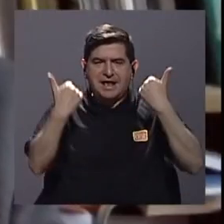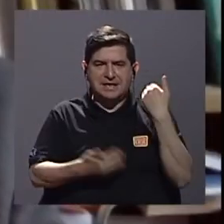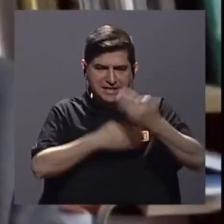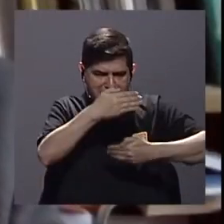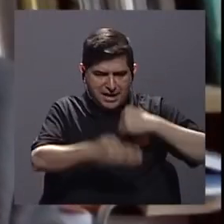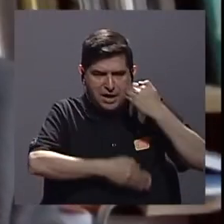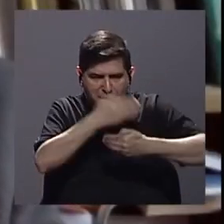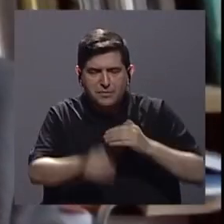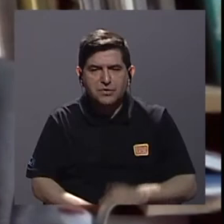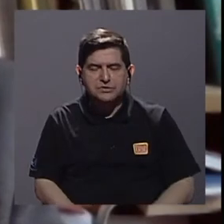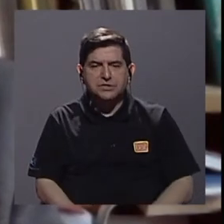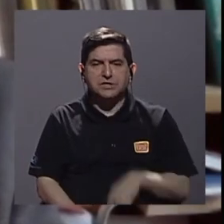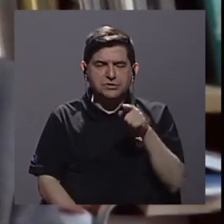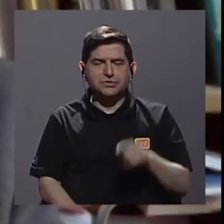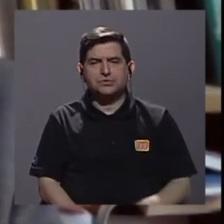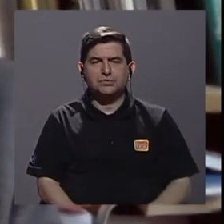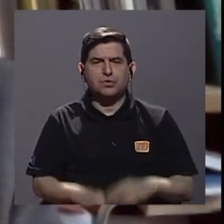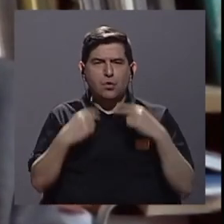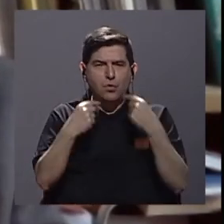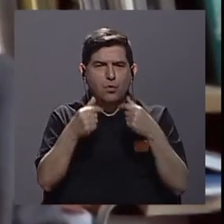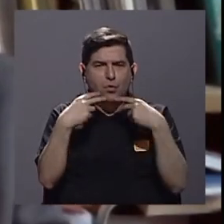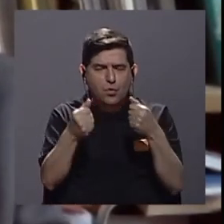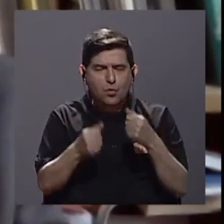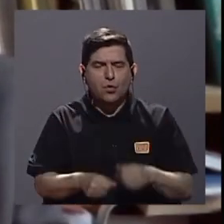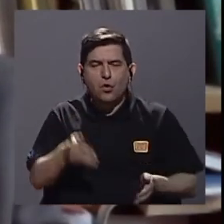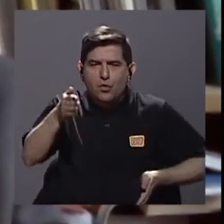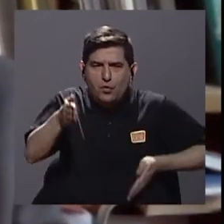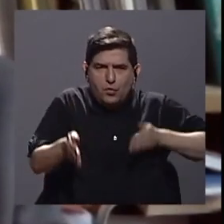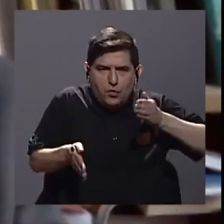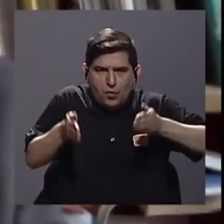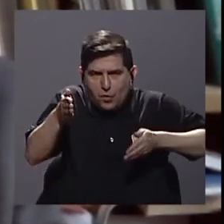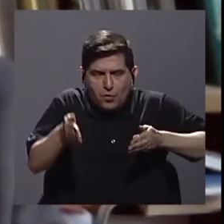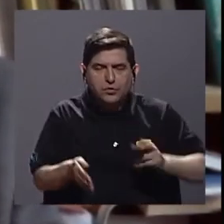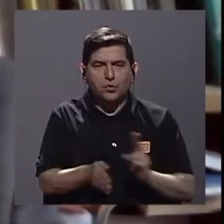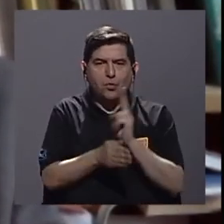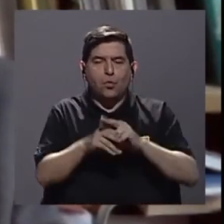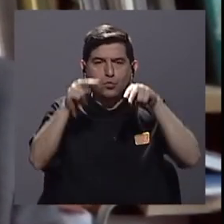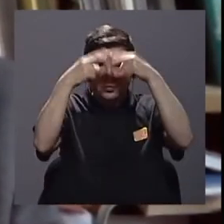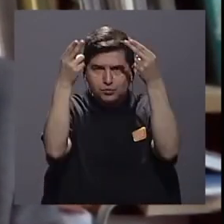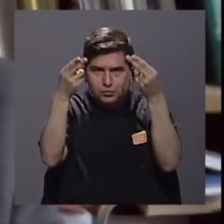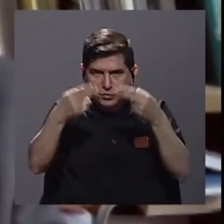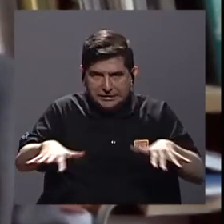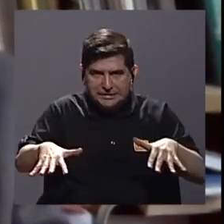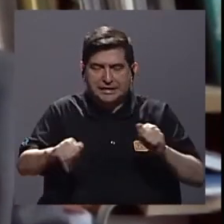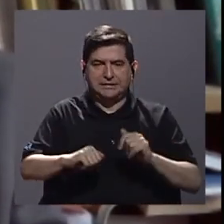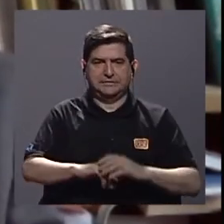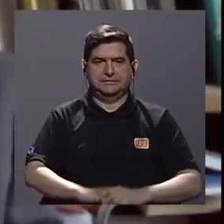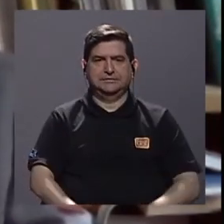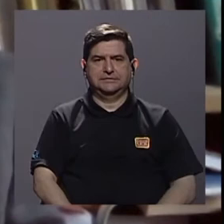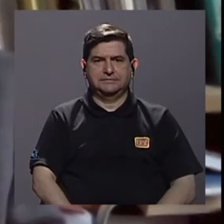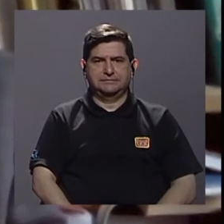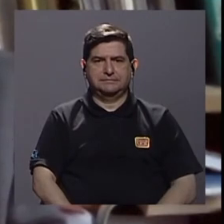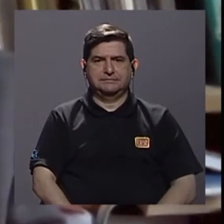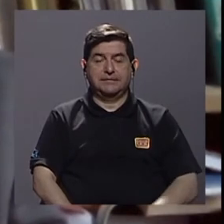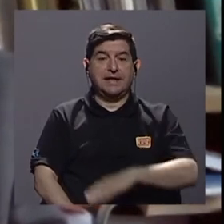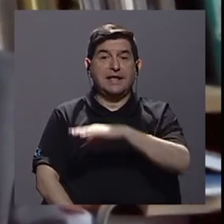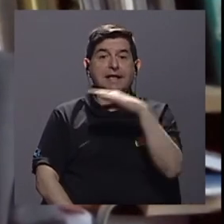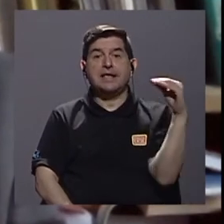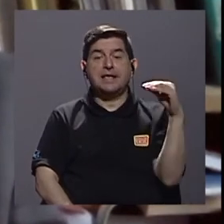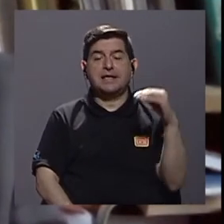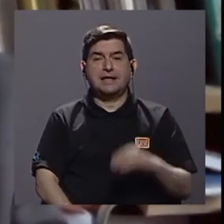procesos de automatización, de robótica, del uso de internet, etcétera, etcétera. Y